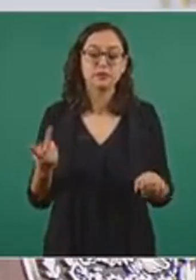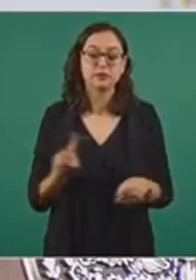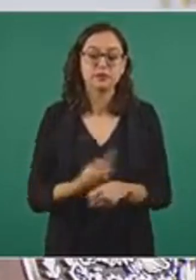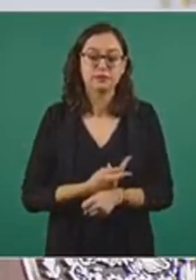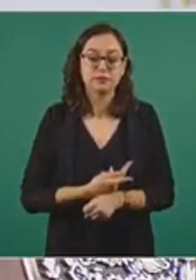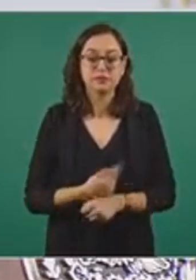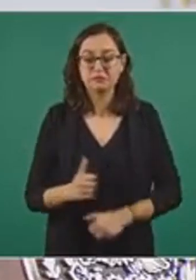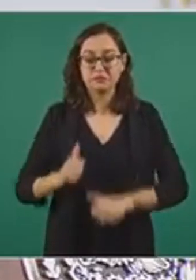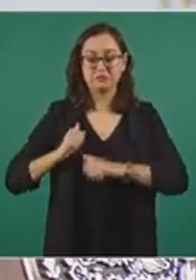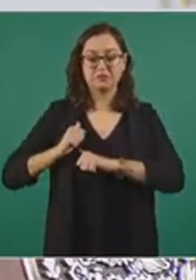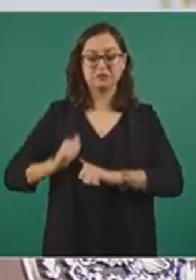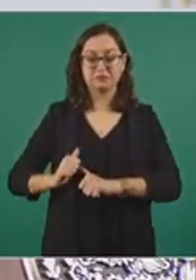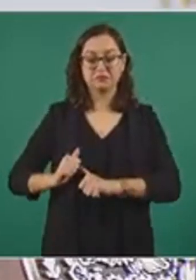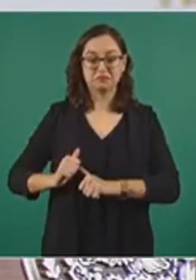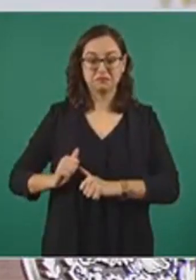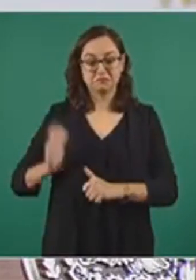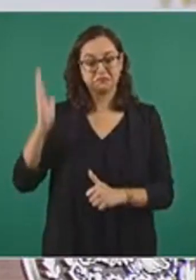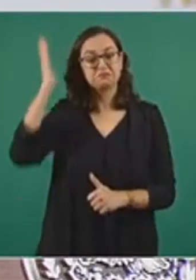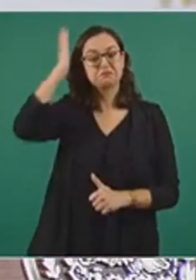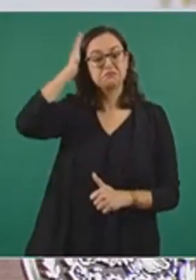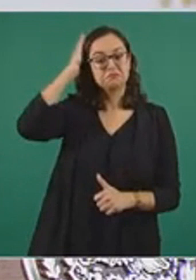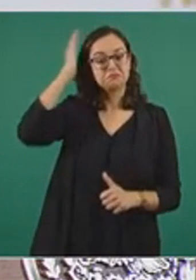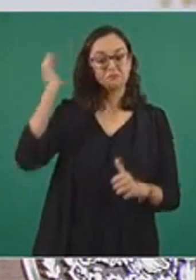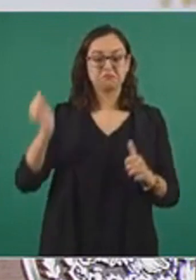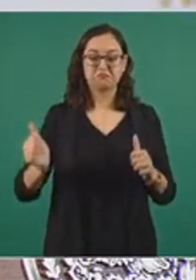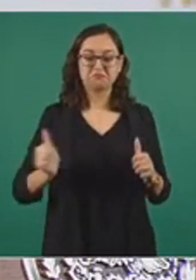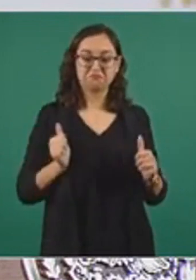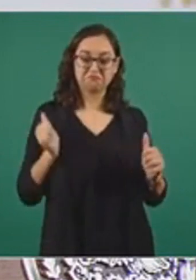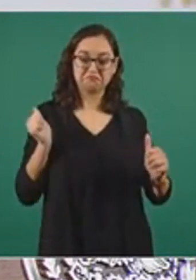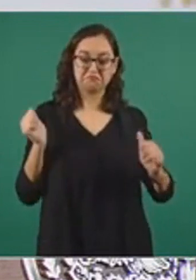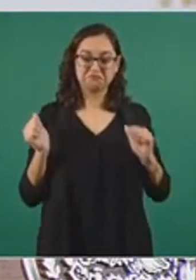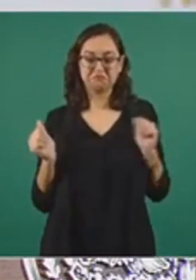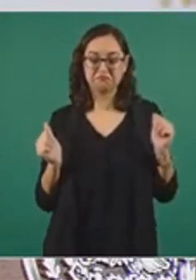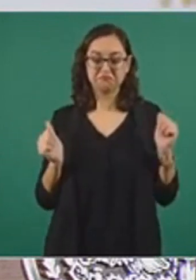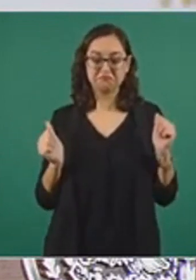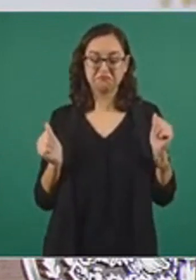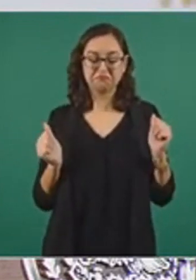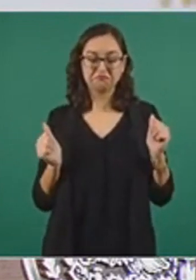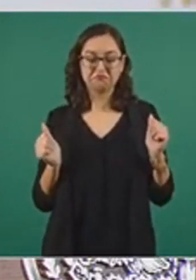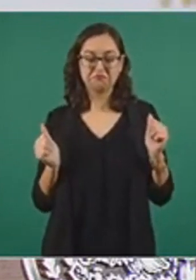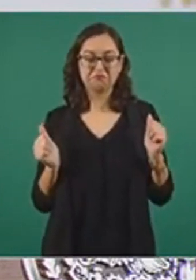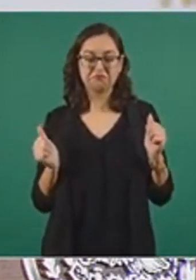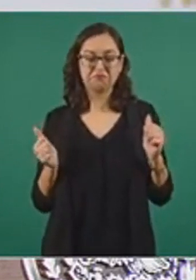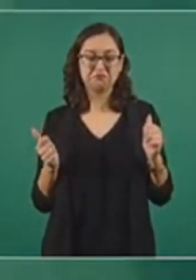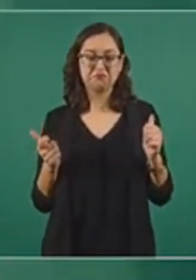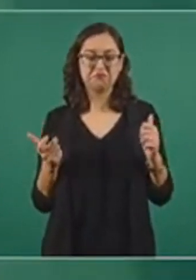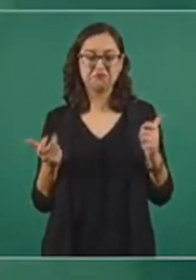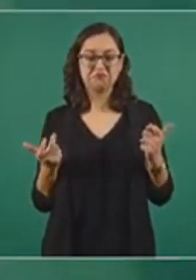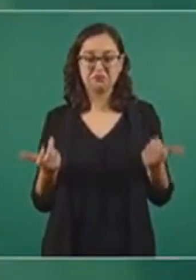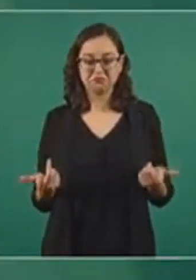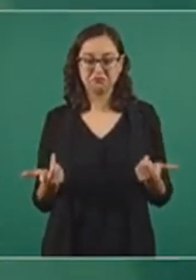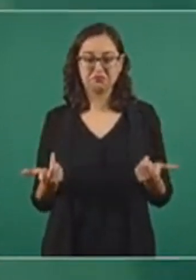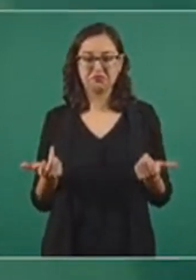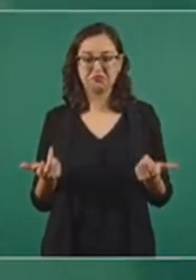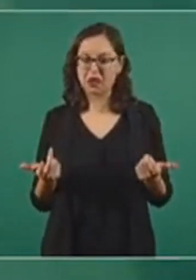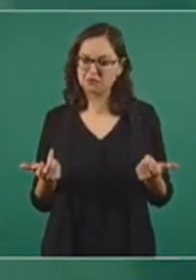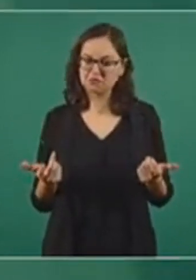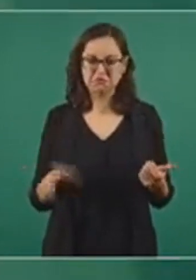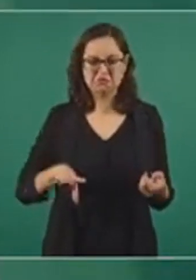para utilizar un término coloquial, los gandallas